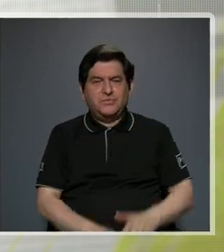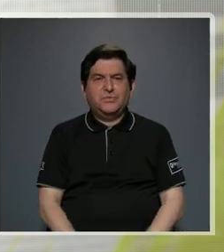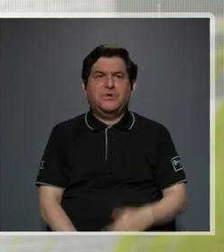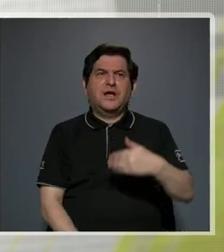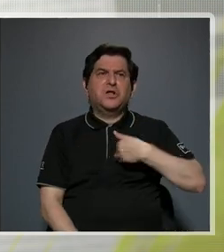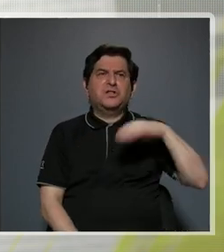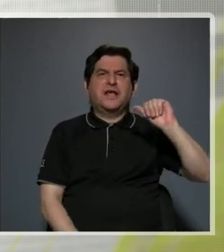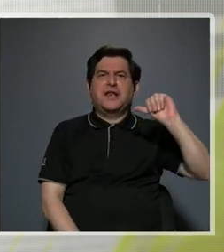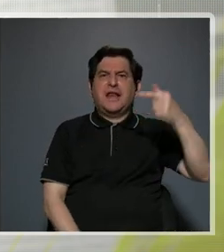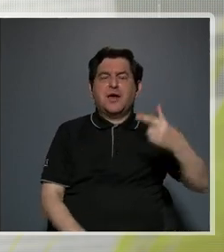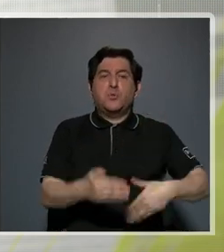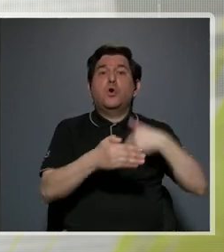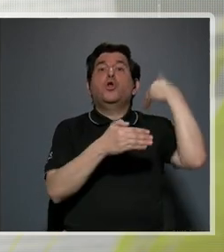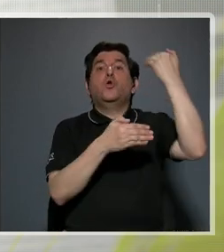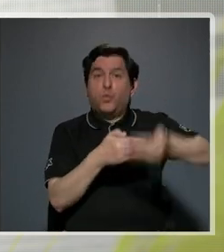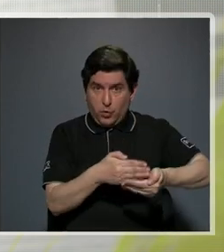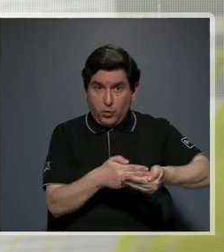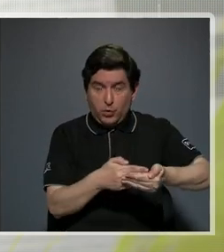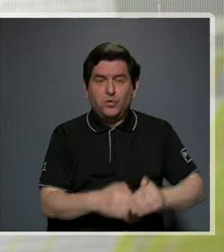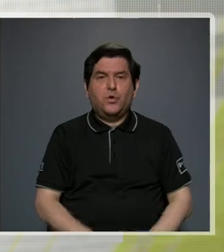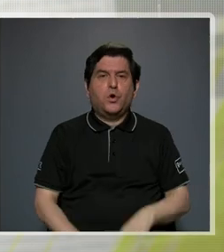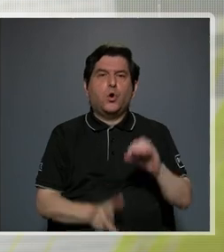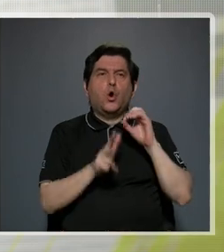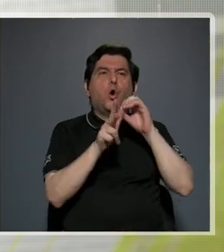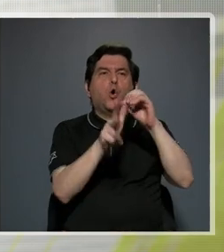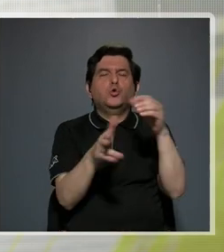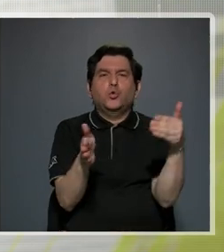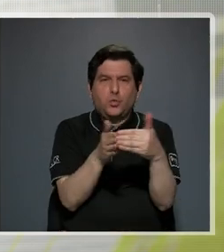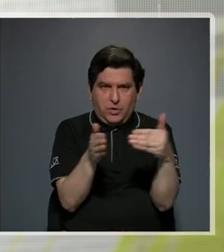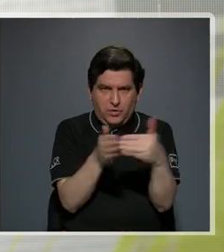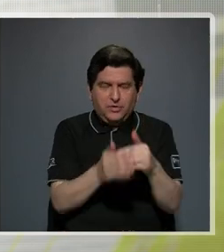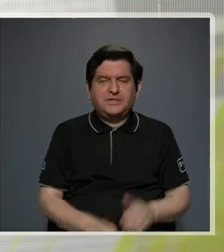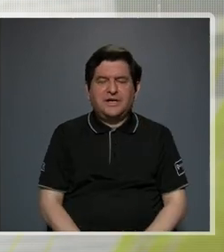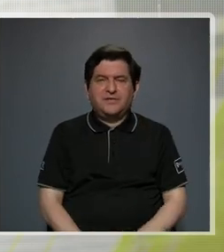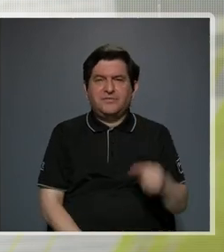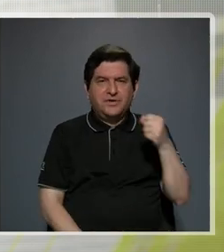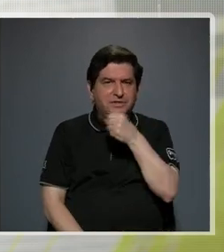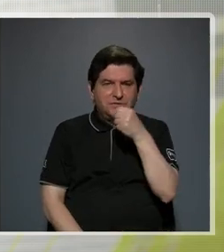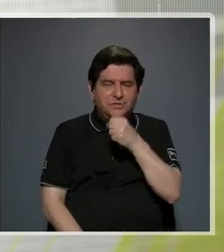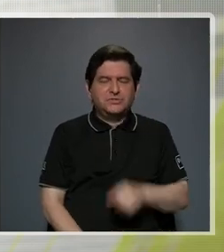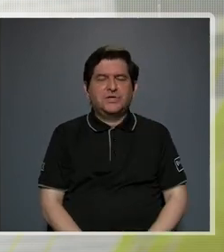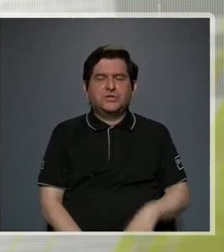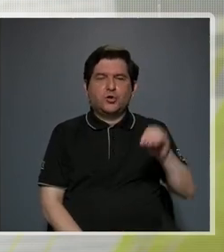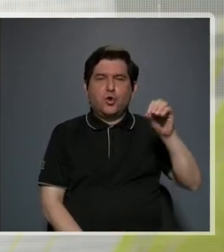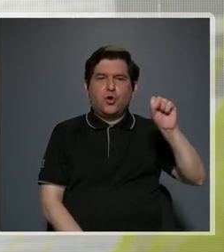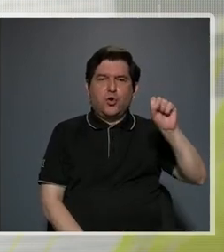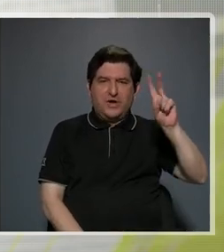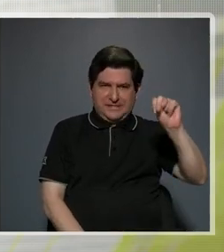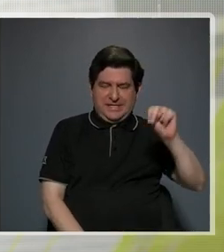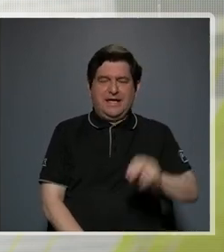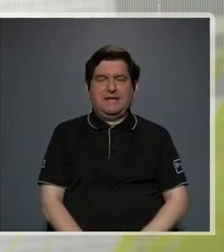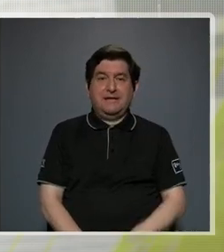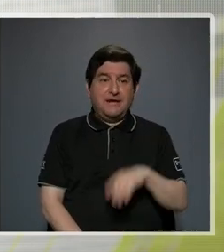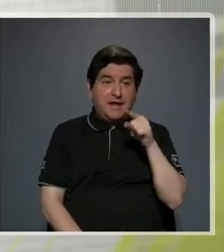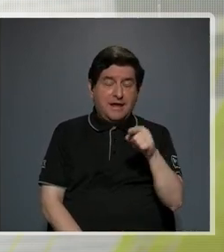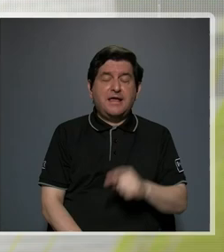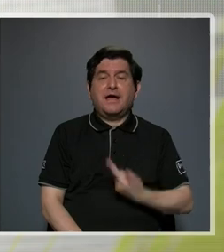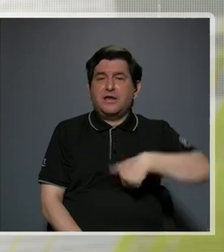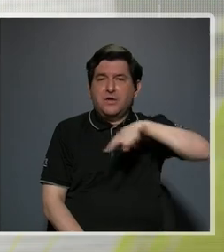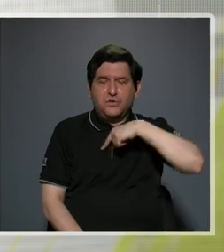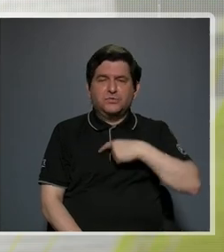para agosto. Posteriormente en octubre volvemos a tener concierto con la Sinfónica Nacional y ahí vamos a